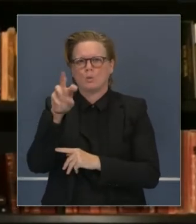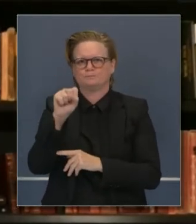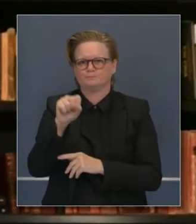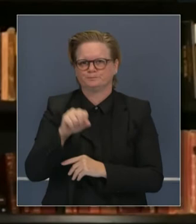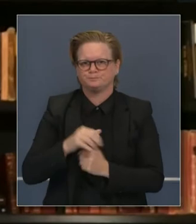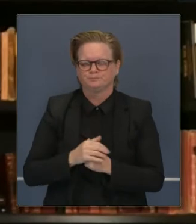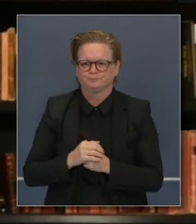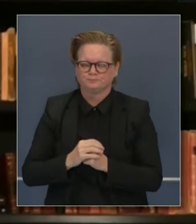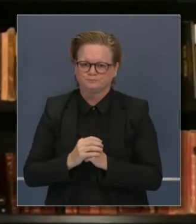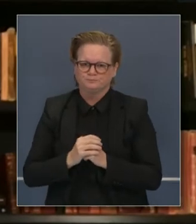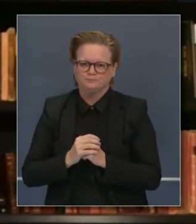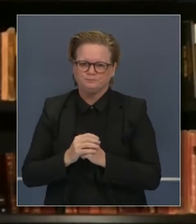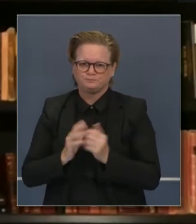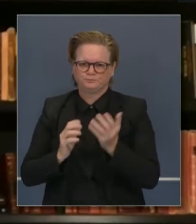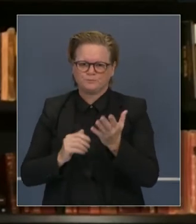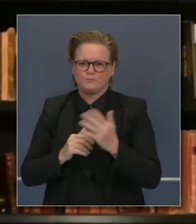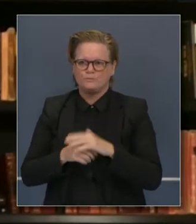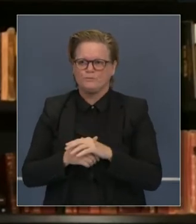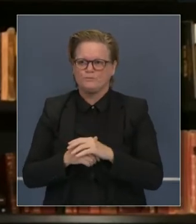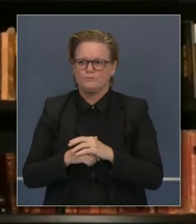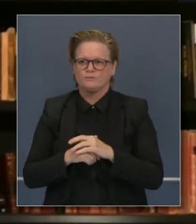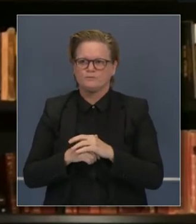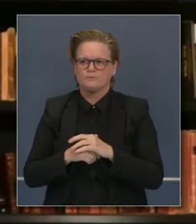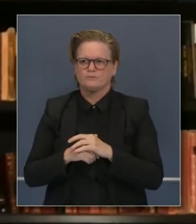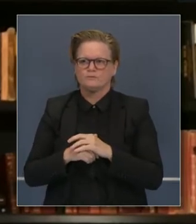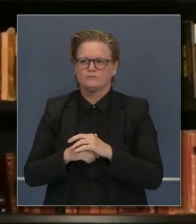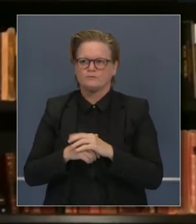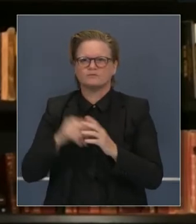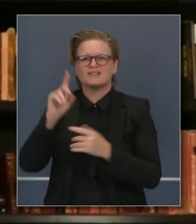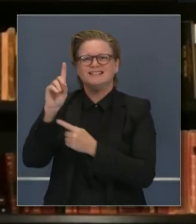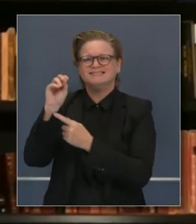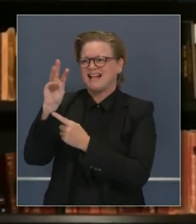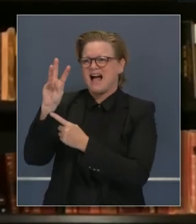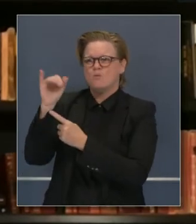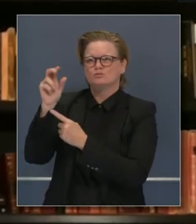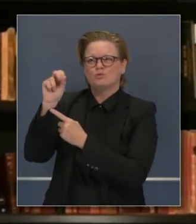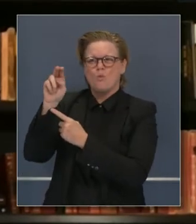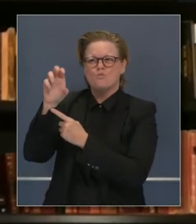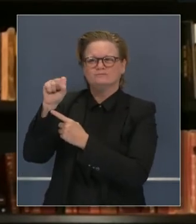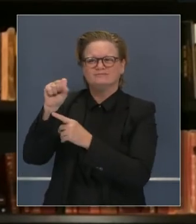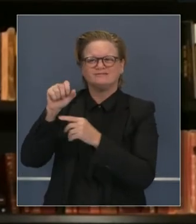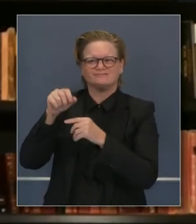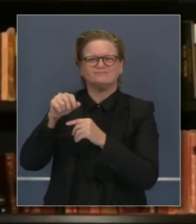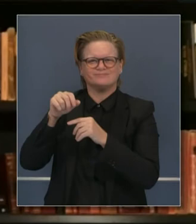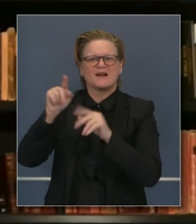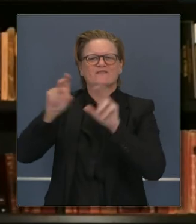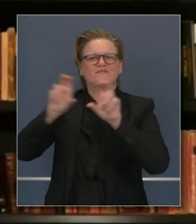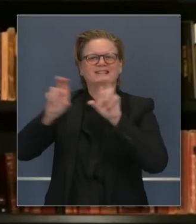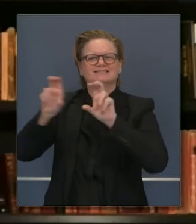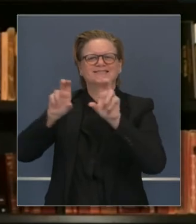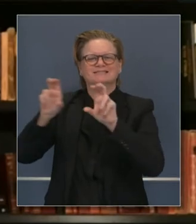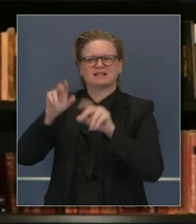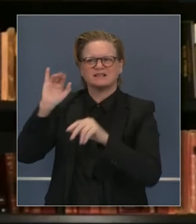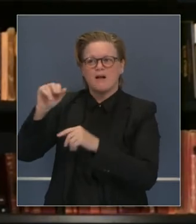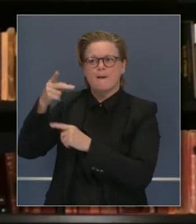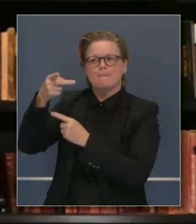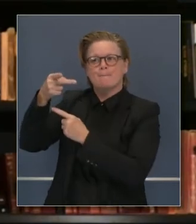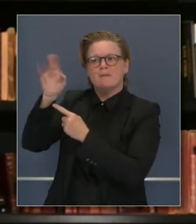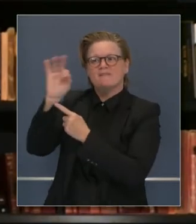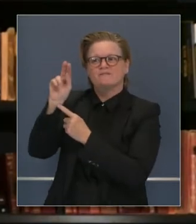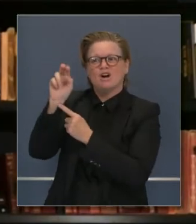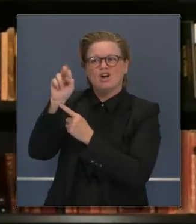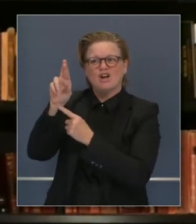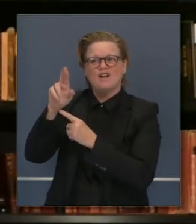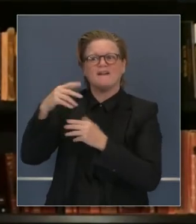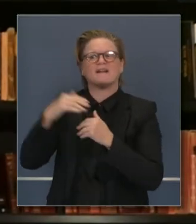Quiero hablar acerca de las vacunas. Dow Jones está reportando que Pfizer ahora está avisando que puede producir a mitad de la